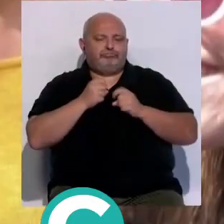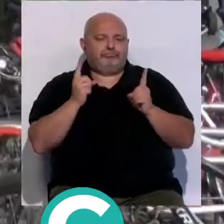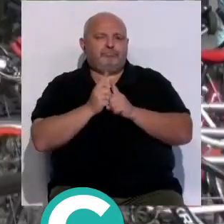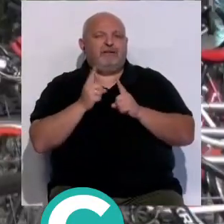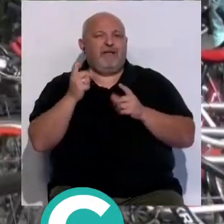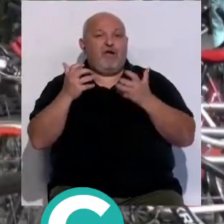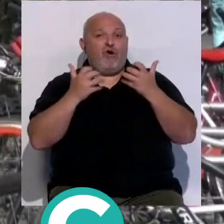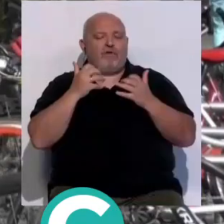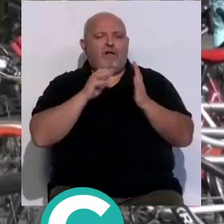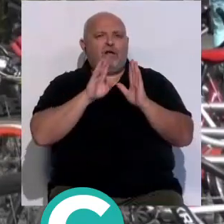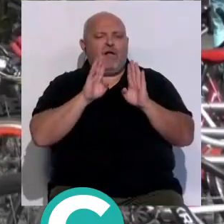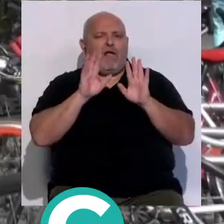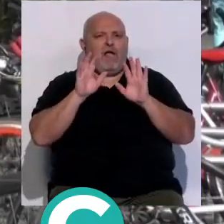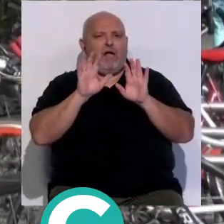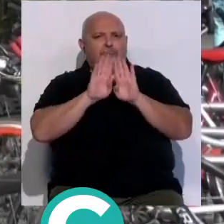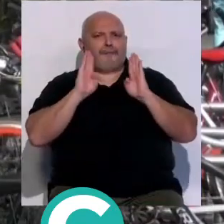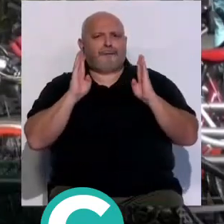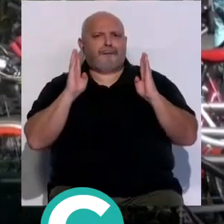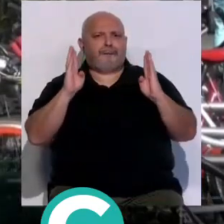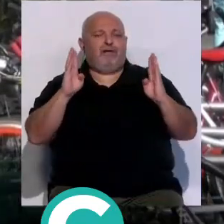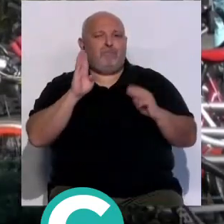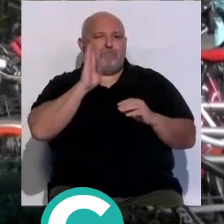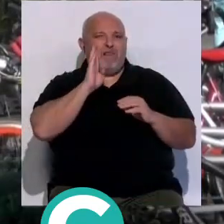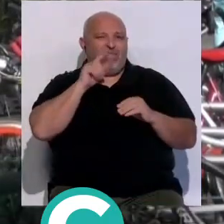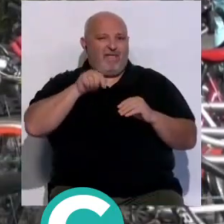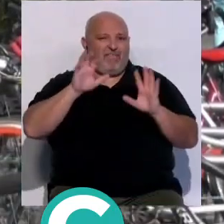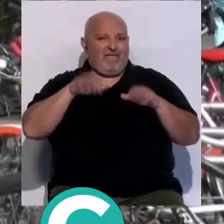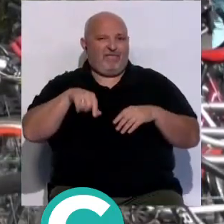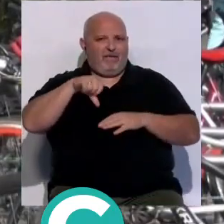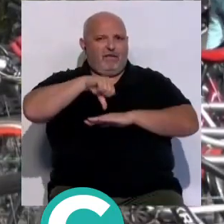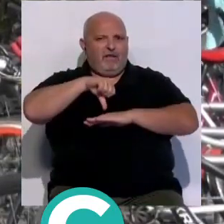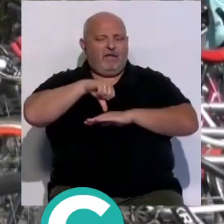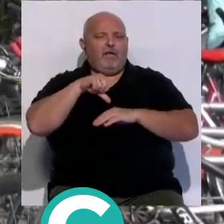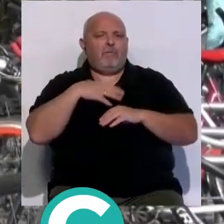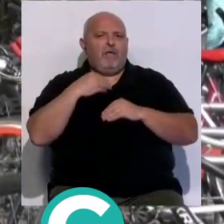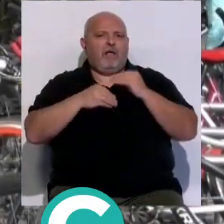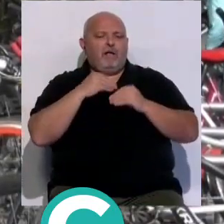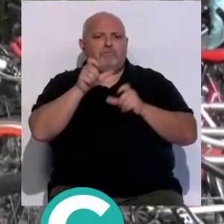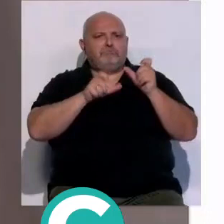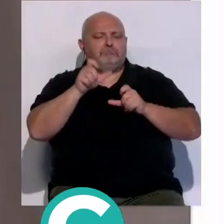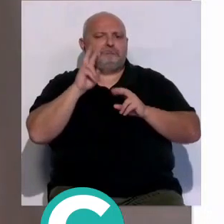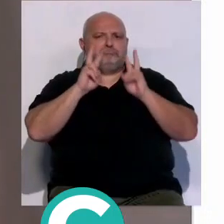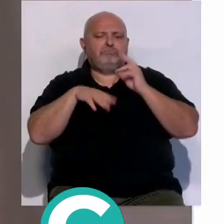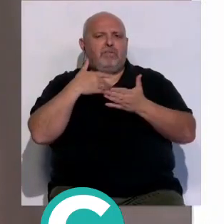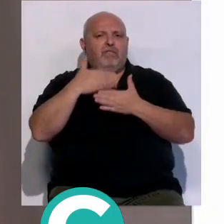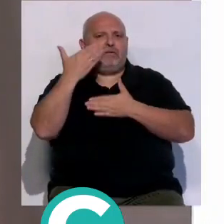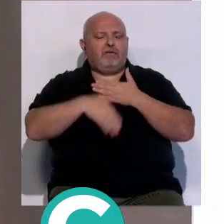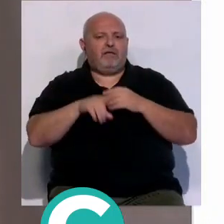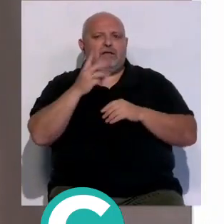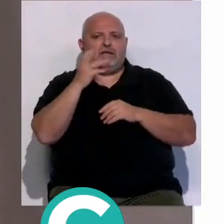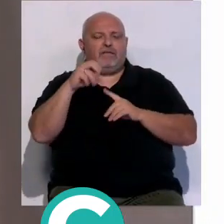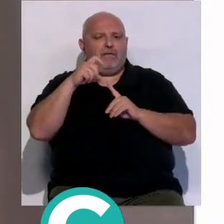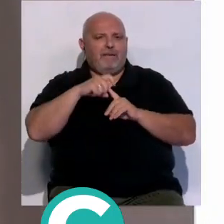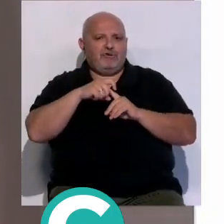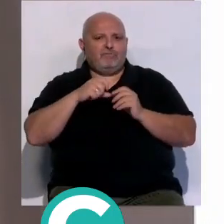estas obras de arte van a adornar la fachada de la plaza de Abastos de Cádiz para que puedan contemplarlas hasta el próximo 30